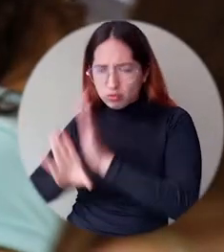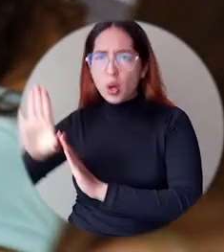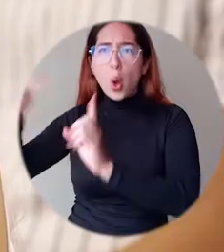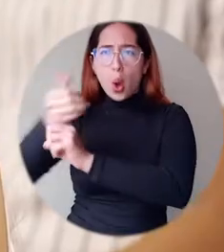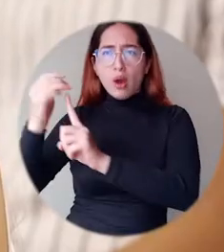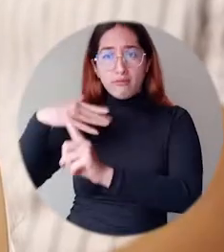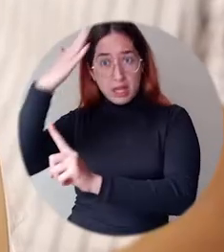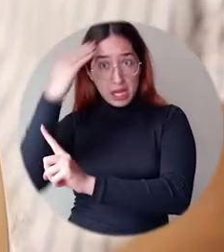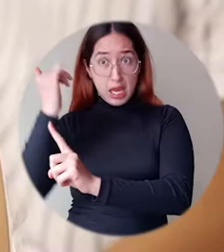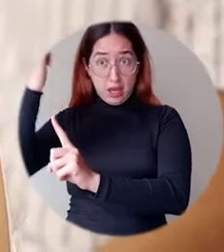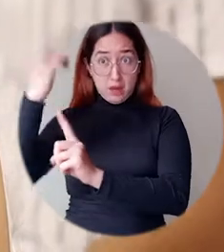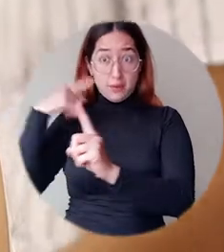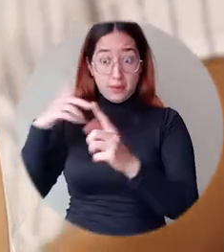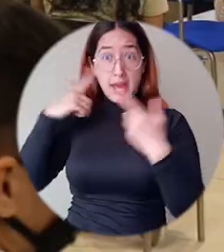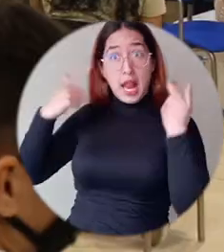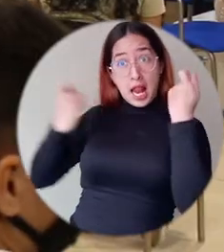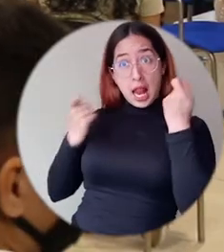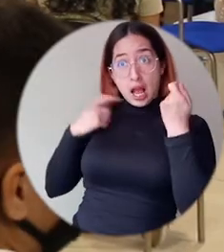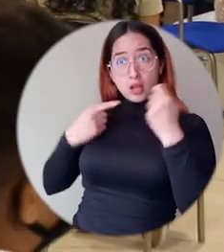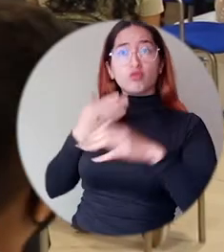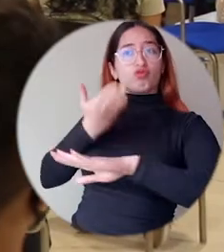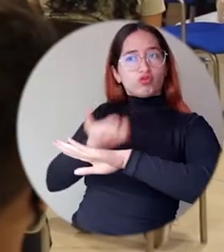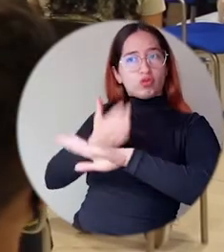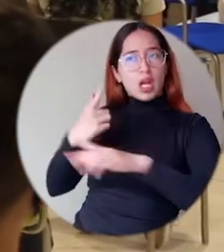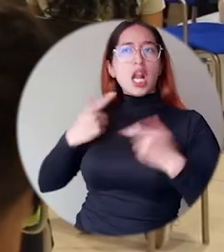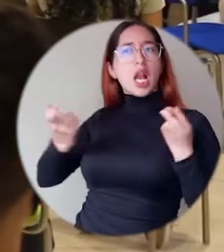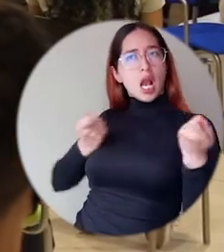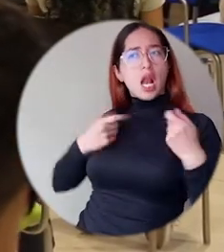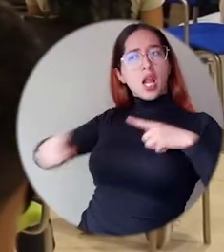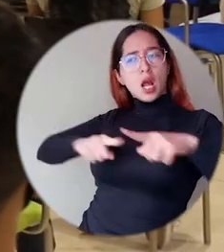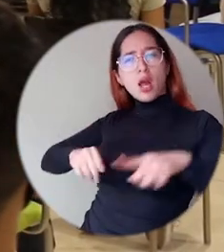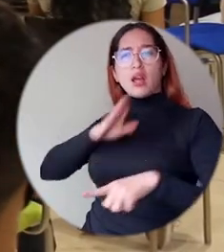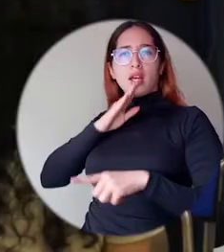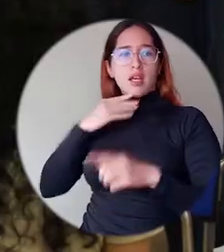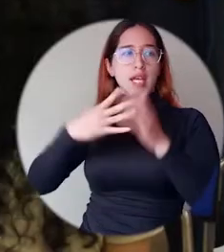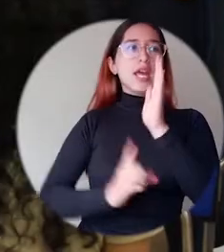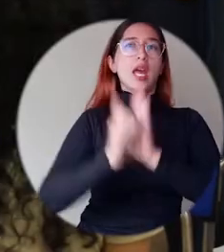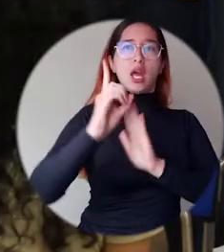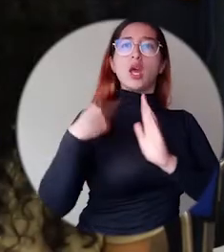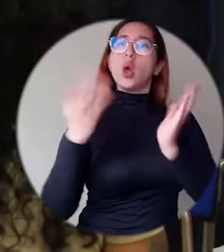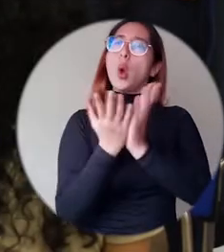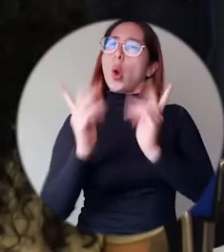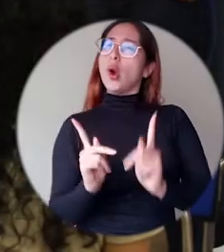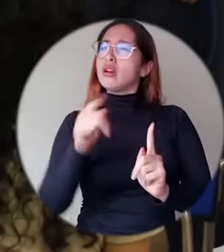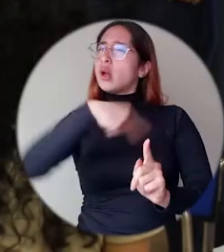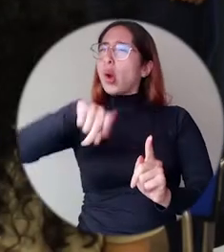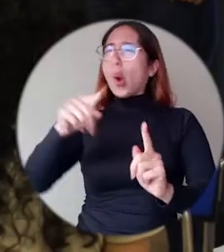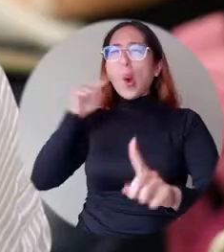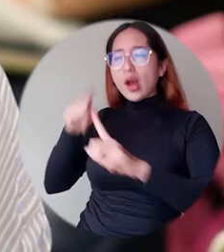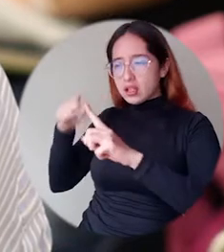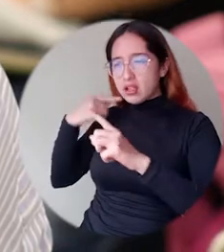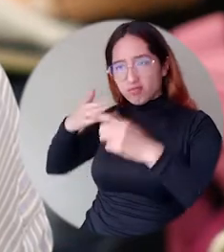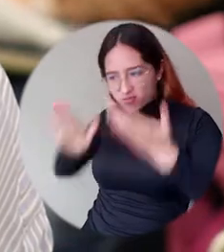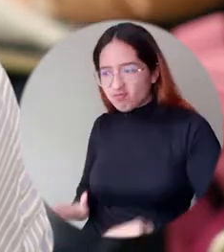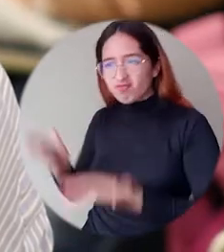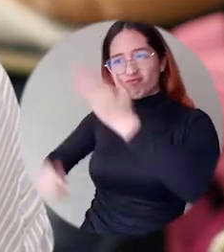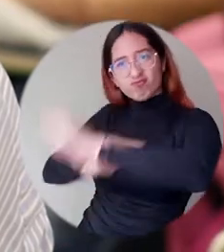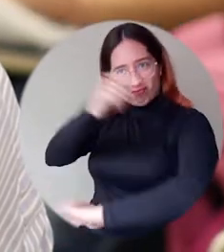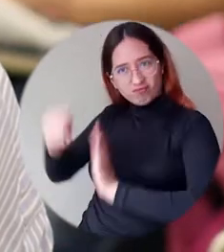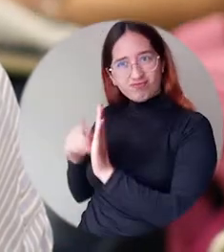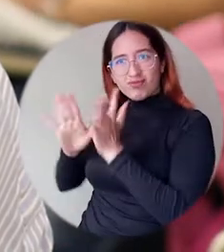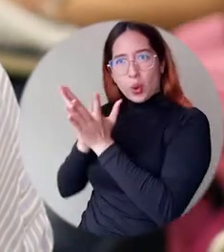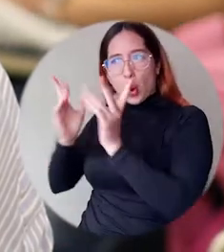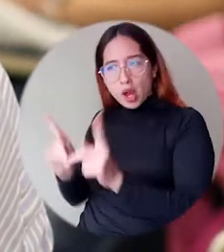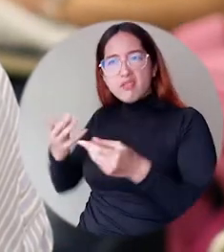así lograr el éxito académico. La estrategia dirigida por la Oficina de Desarrollo Estudiantil busca además favorecer el desarrollo